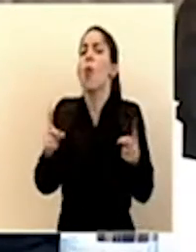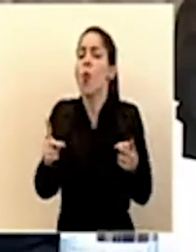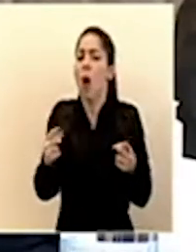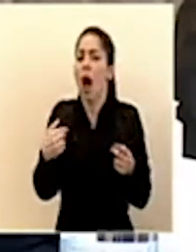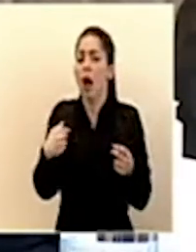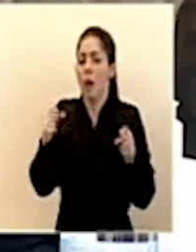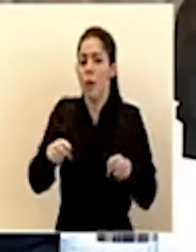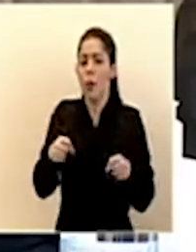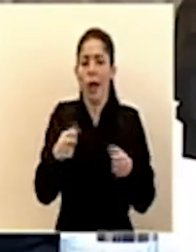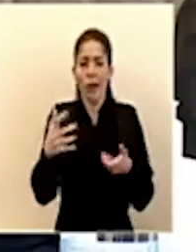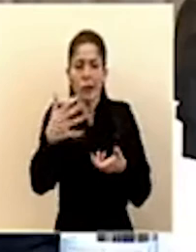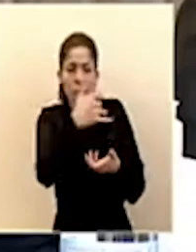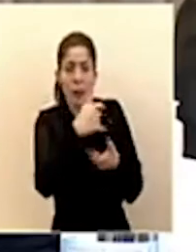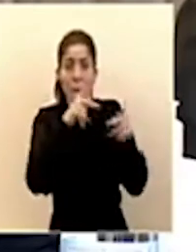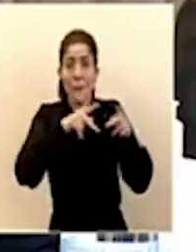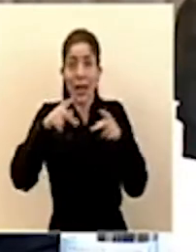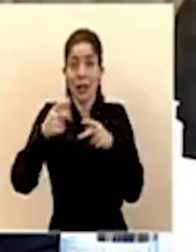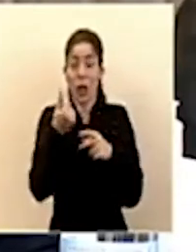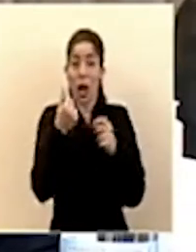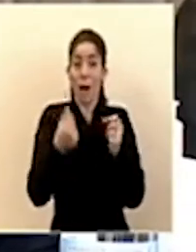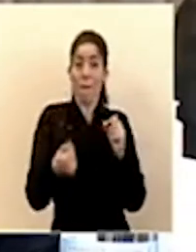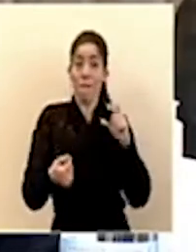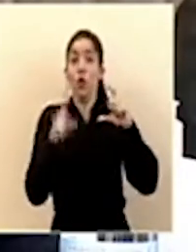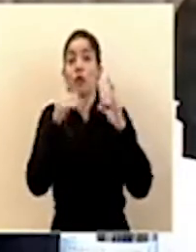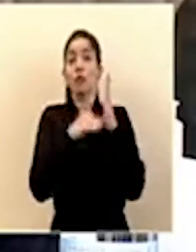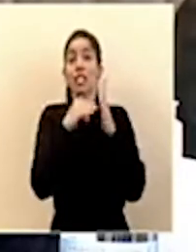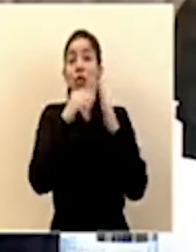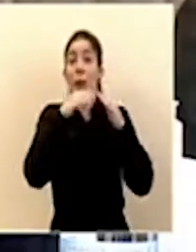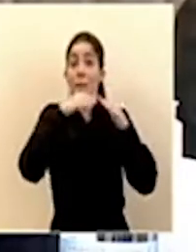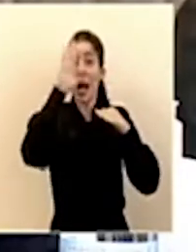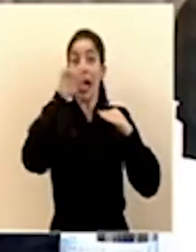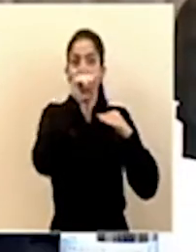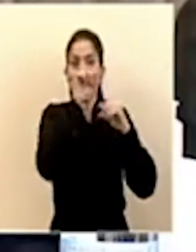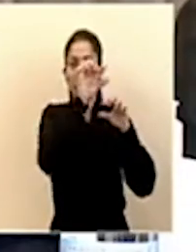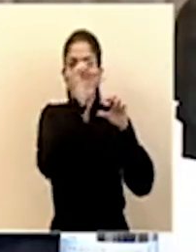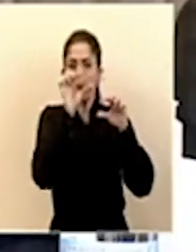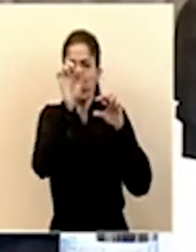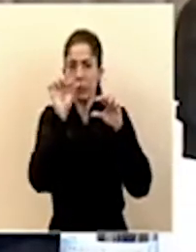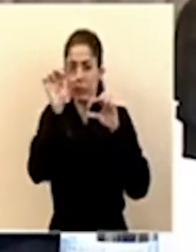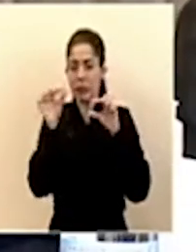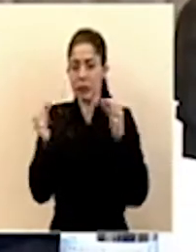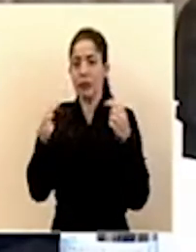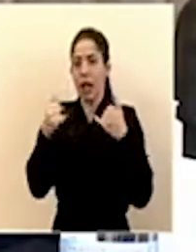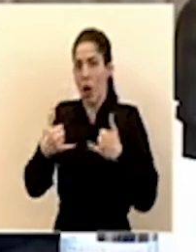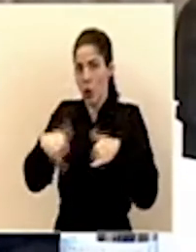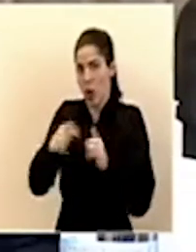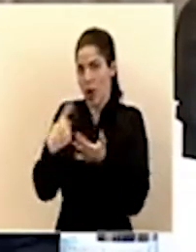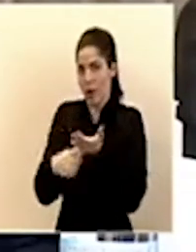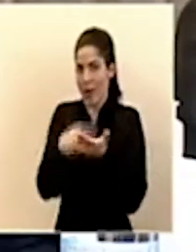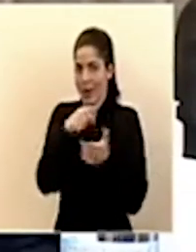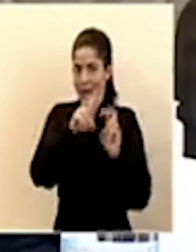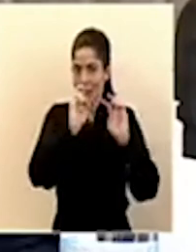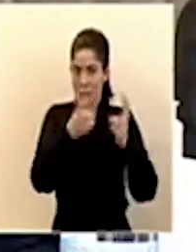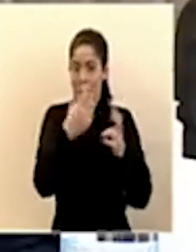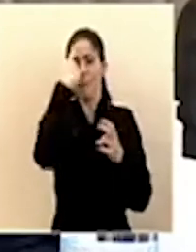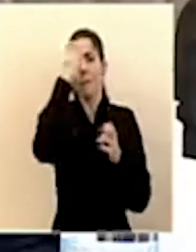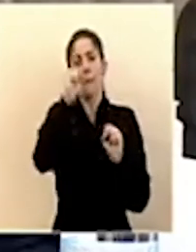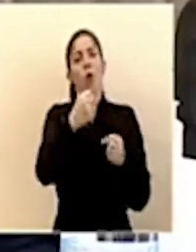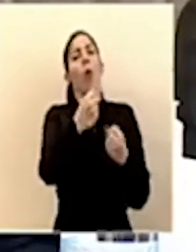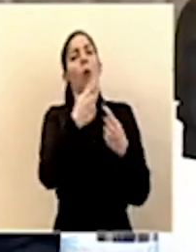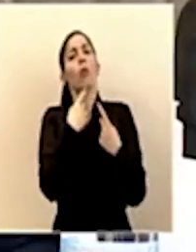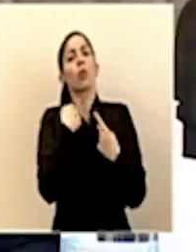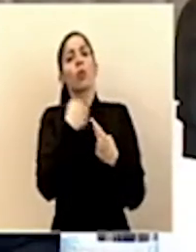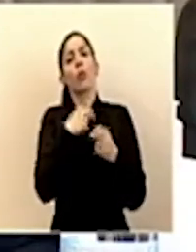aportes solidarios de las personas que ganen más de un millón de colones y eso es lo que está en la mesa. Eso nos permitiría expander